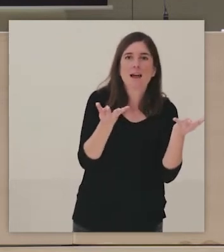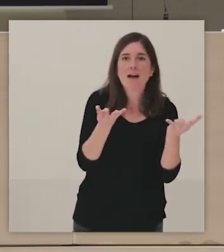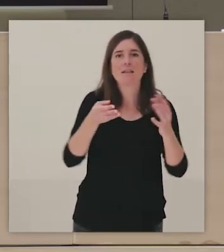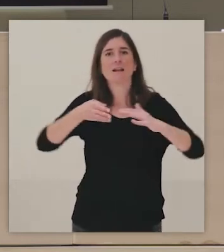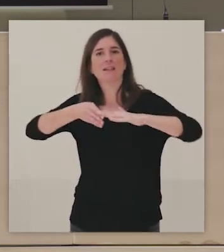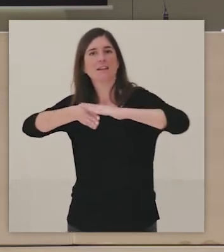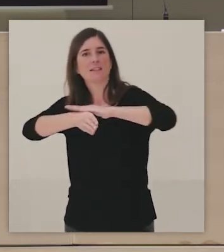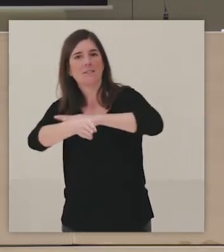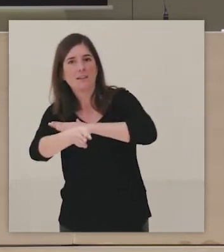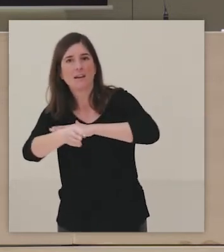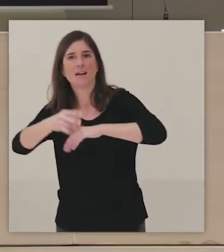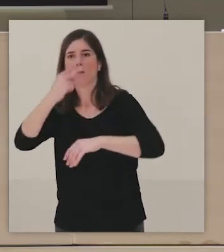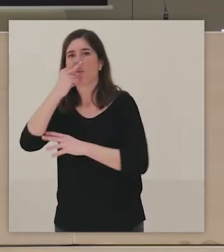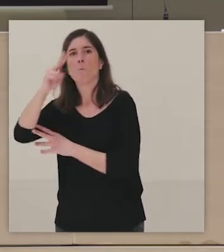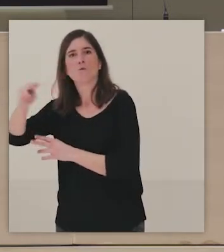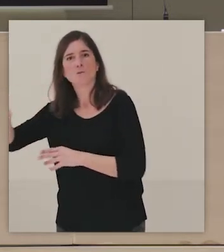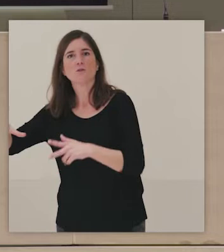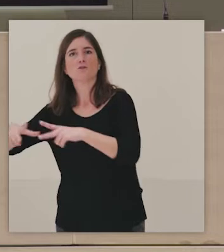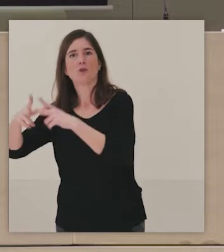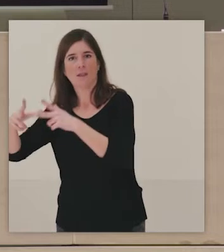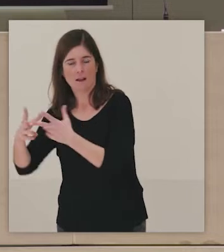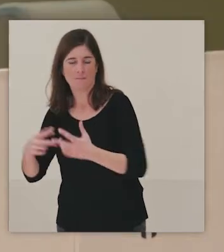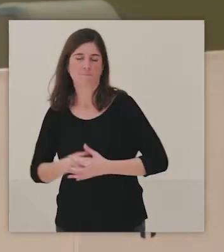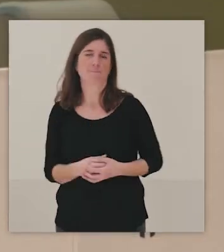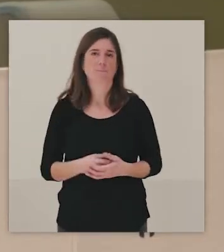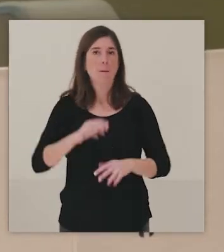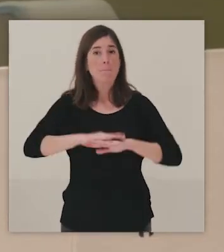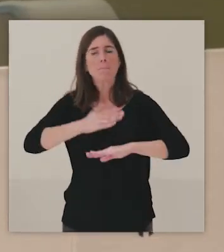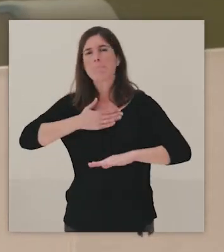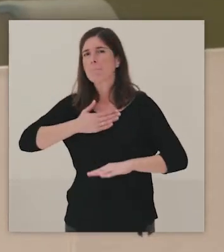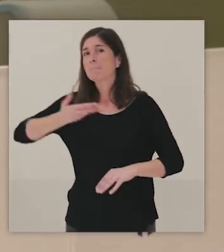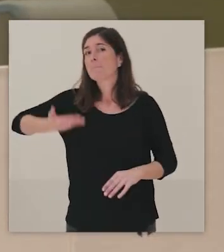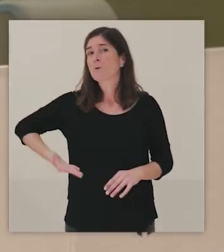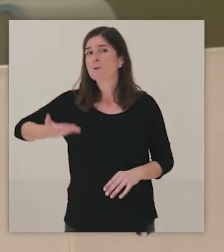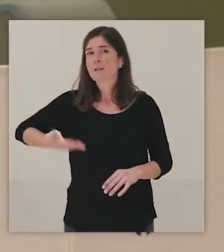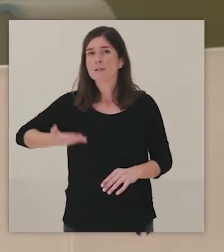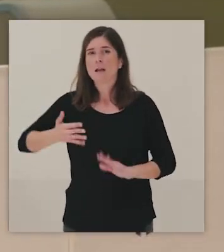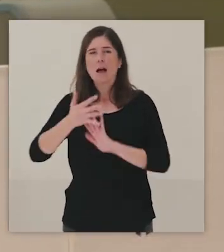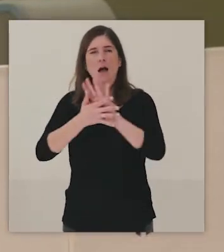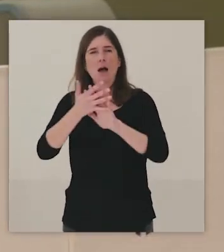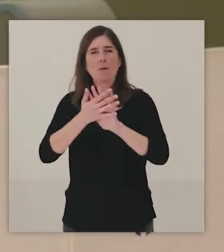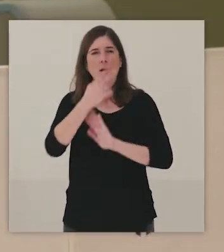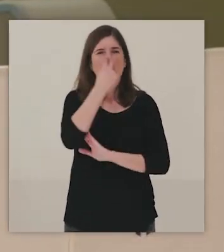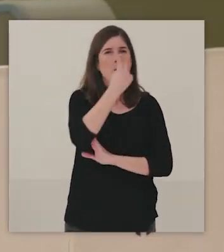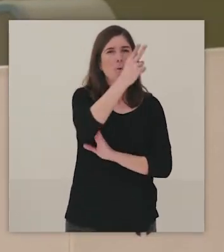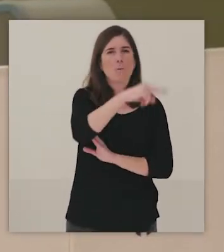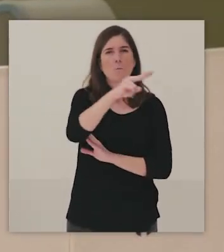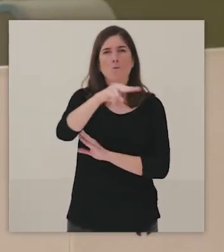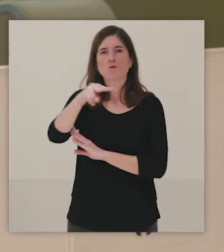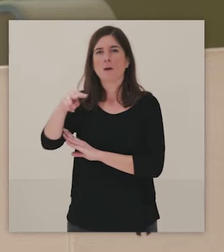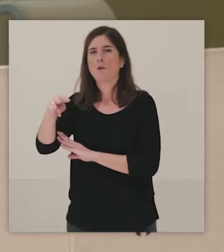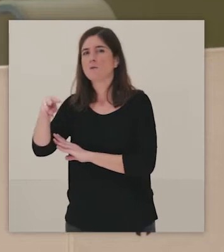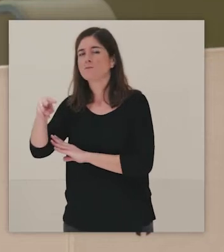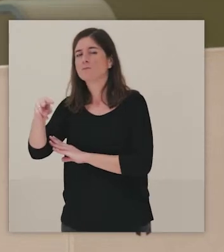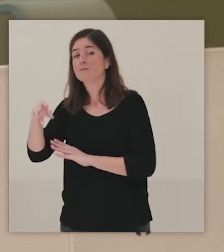de accesibilidad, de museo social. Para mí es importante hablar de la idea de museo